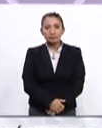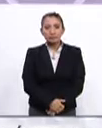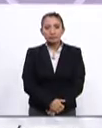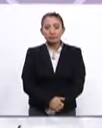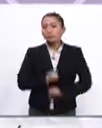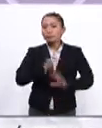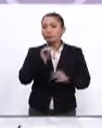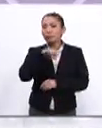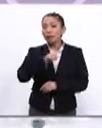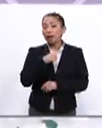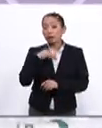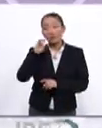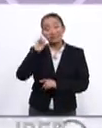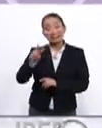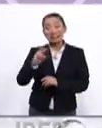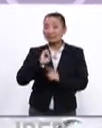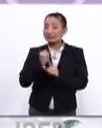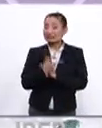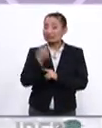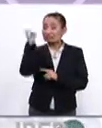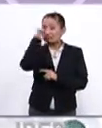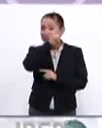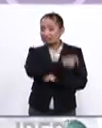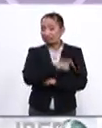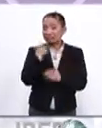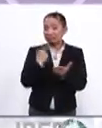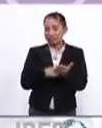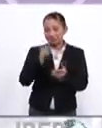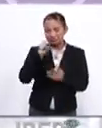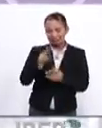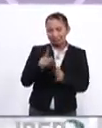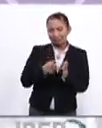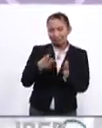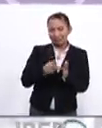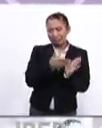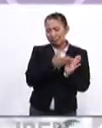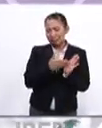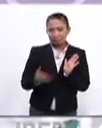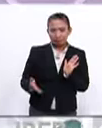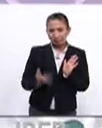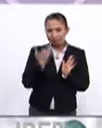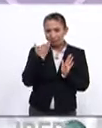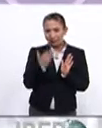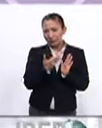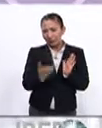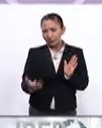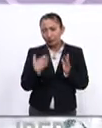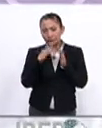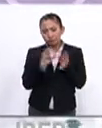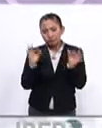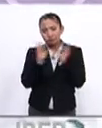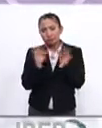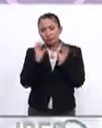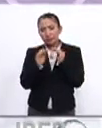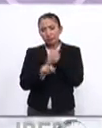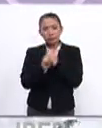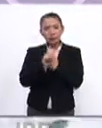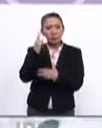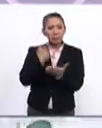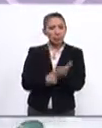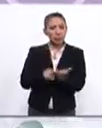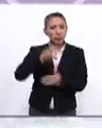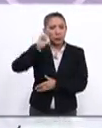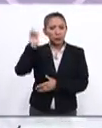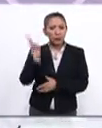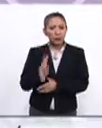Así es, Ana Cristina, pues una situación sin duda complicada como hemos podido ver en esta larga narrativa de la problemática que